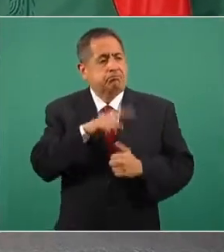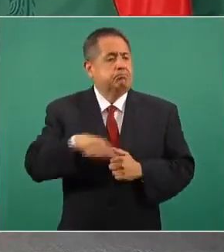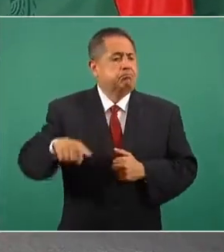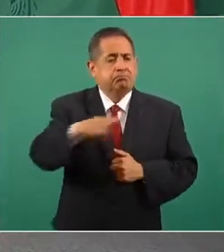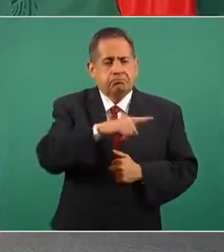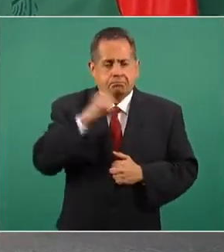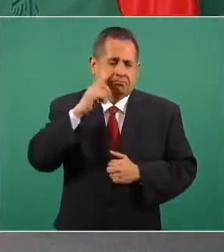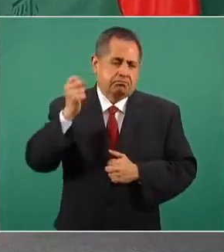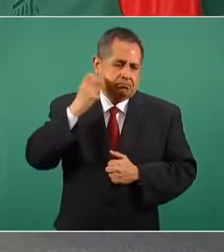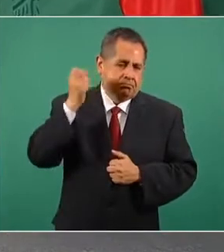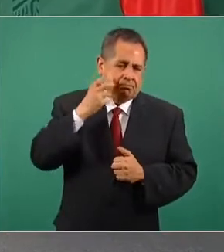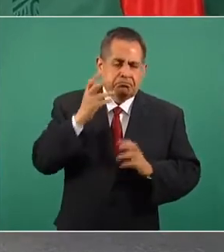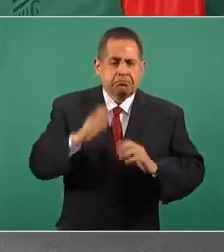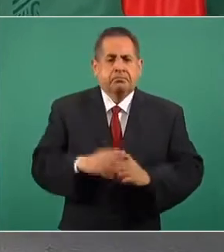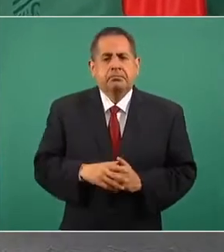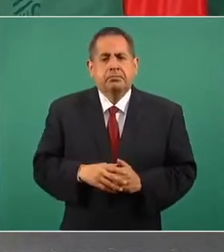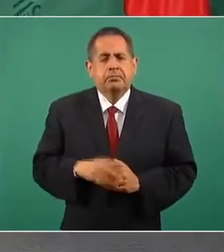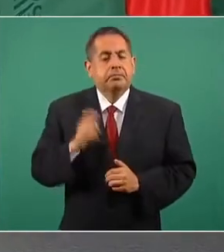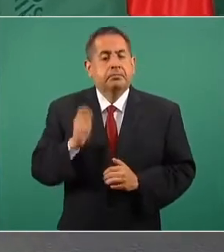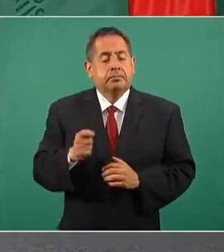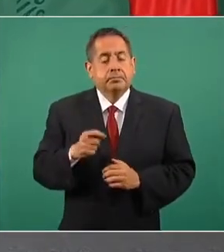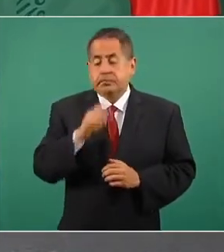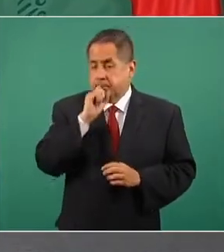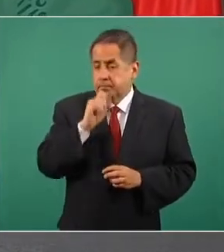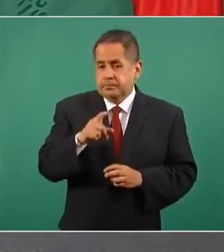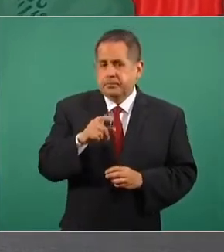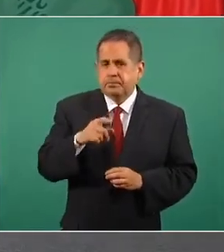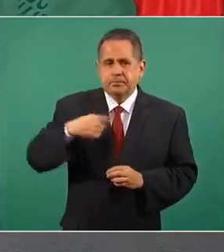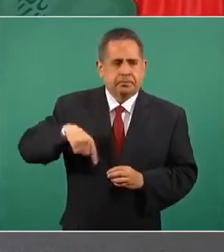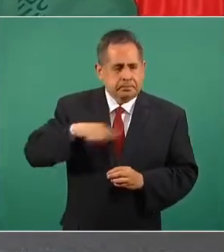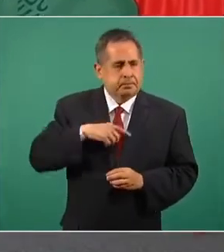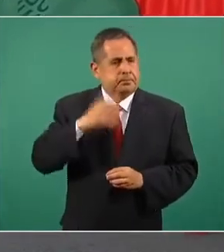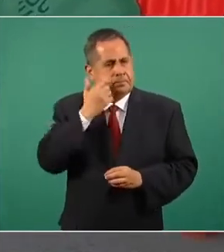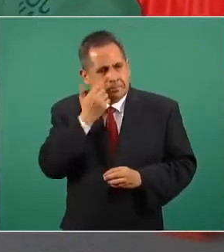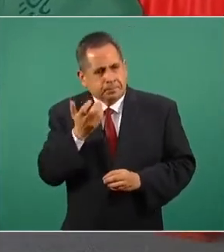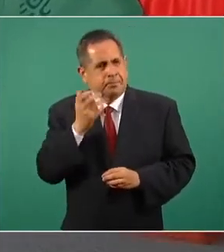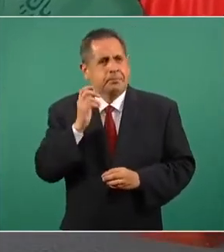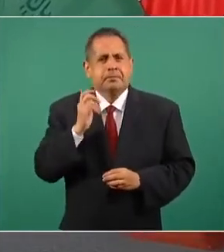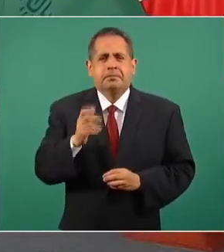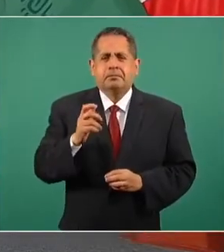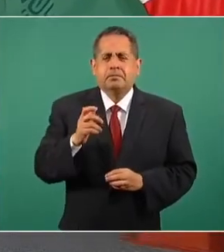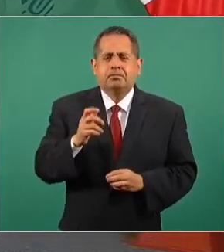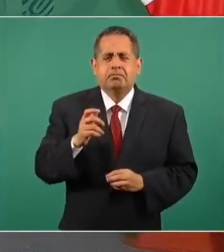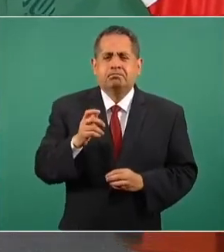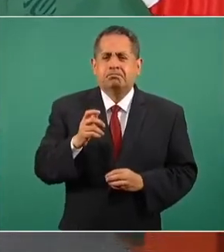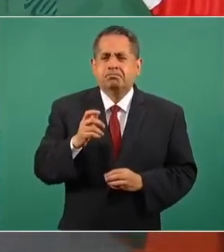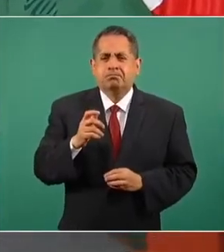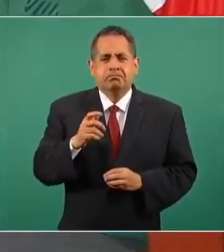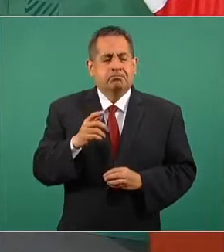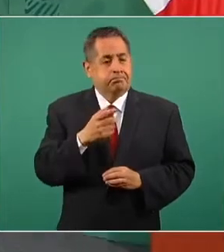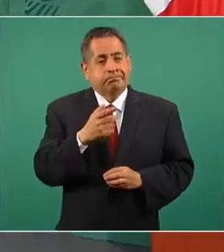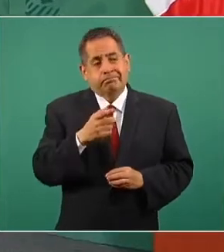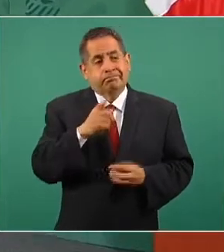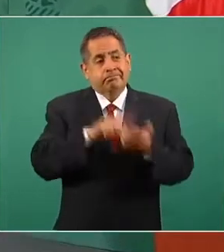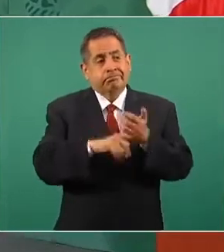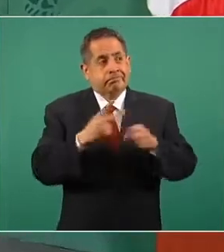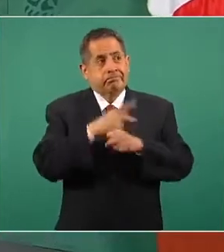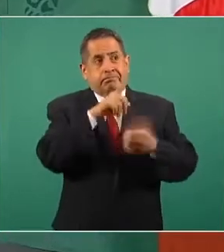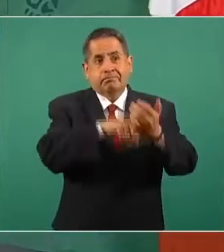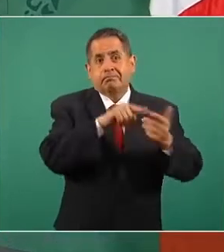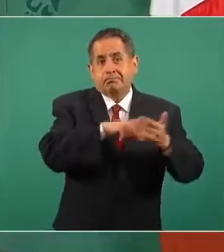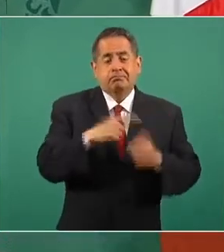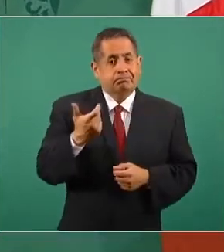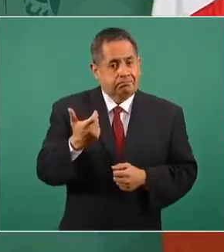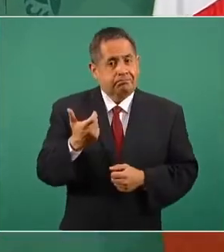videoconferencias, porque también estamos muy interesados en el impacto económico y